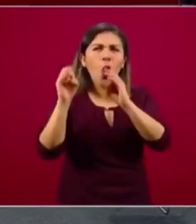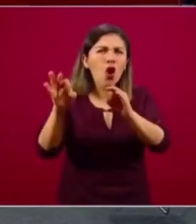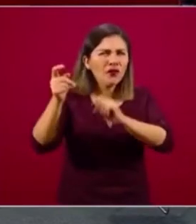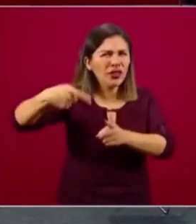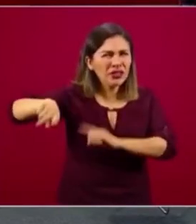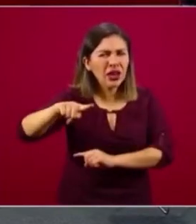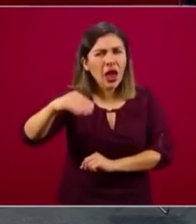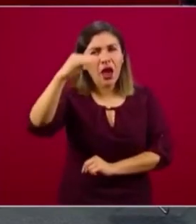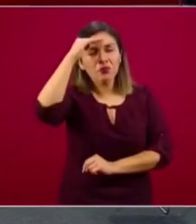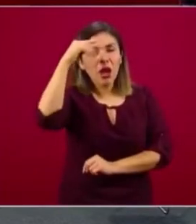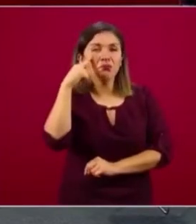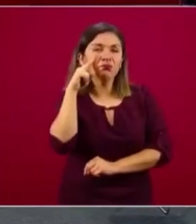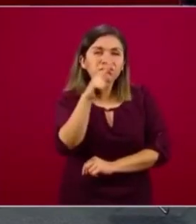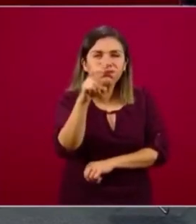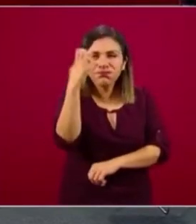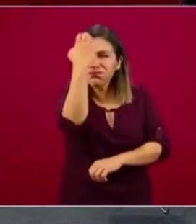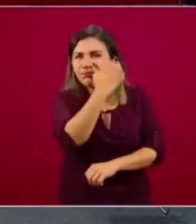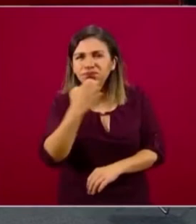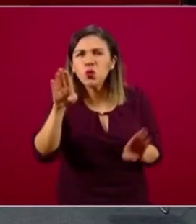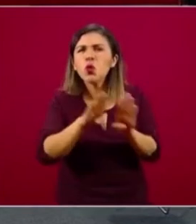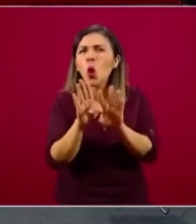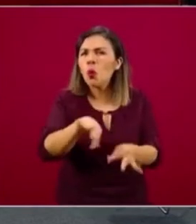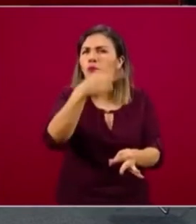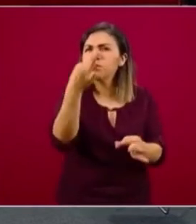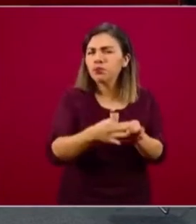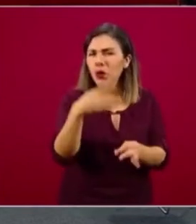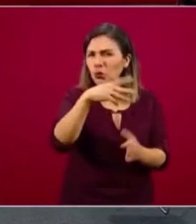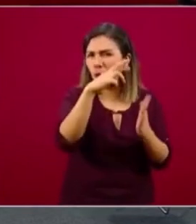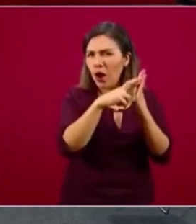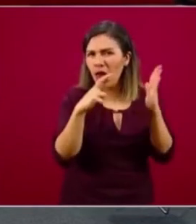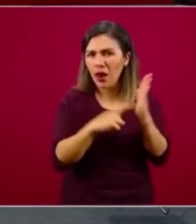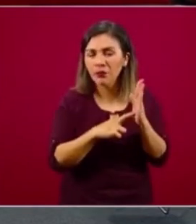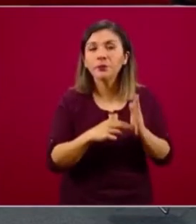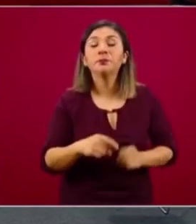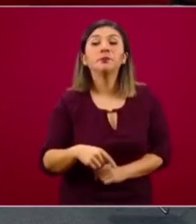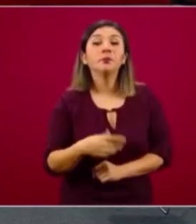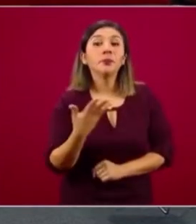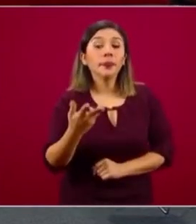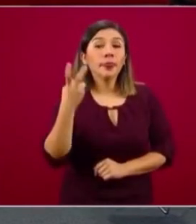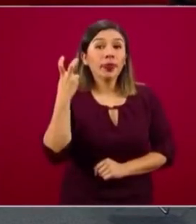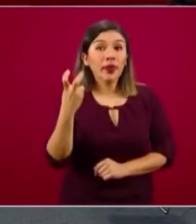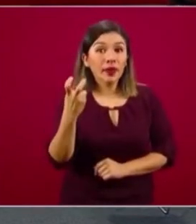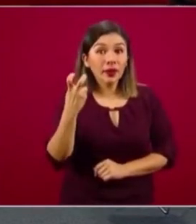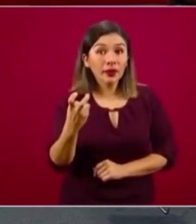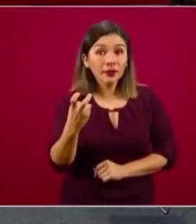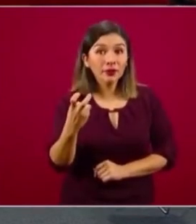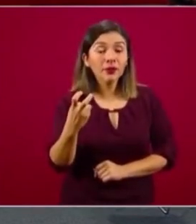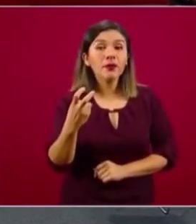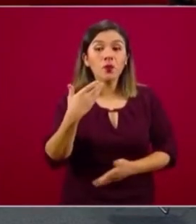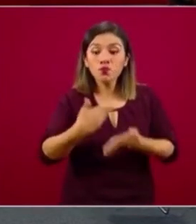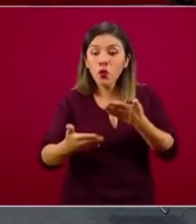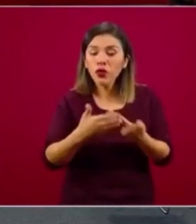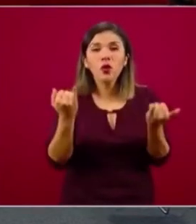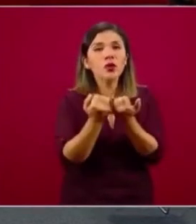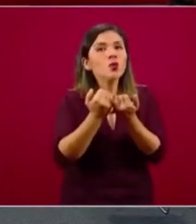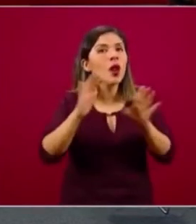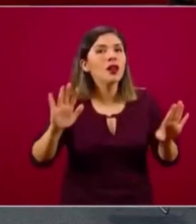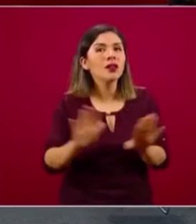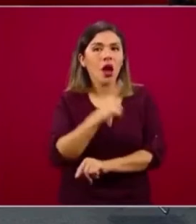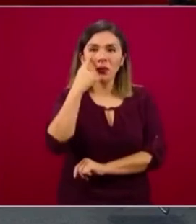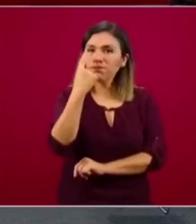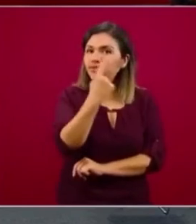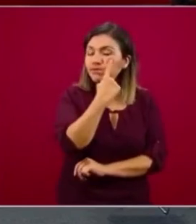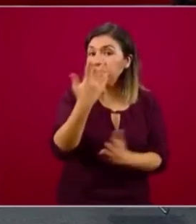inspeccionando el cumplimiento de la regulación. Y aquí prácticamente este modelo cambia la visión en donde